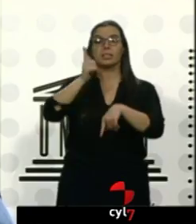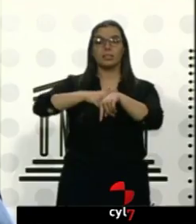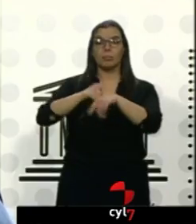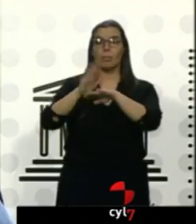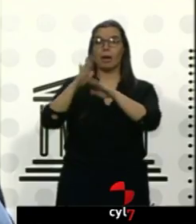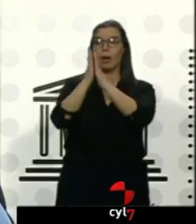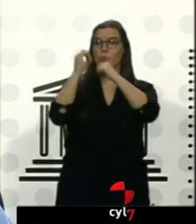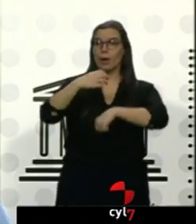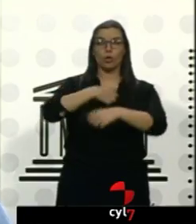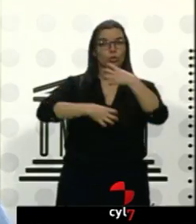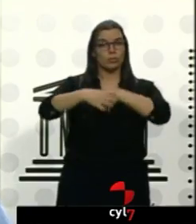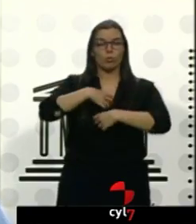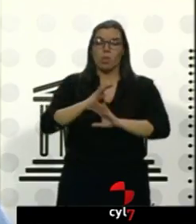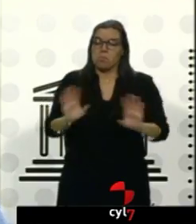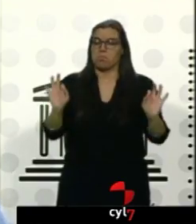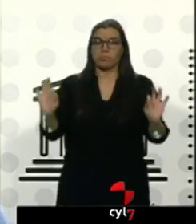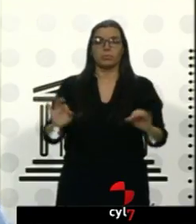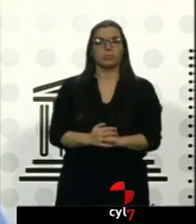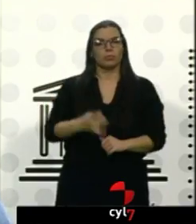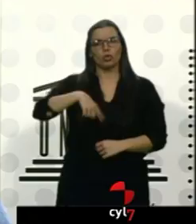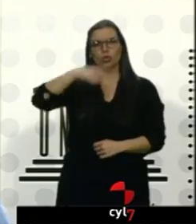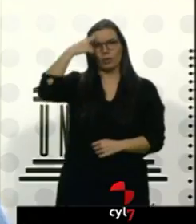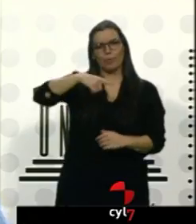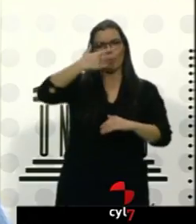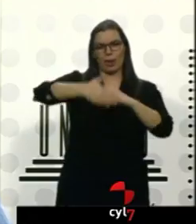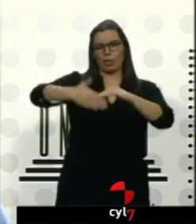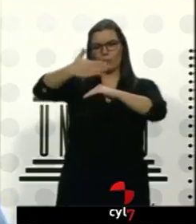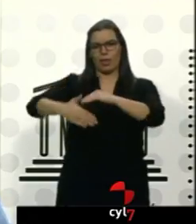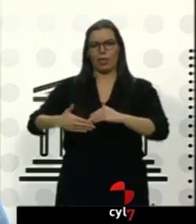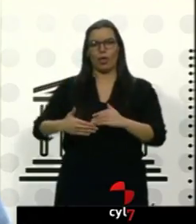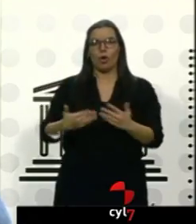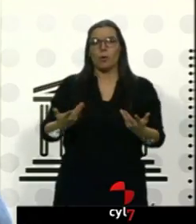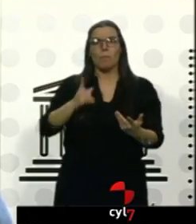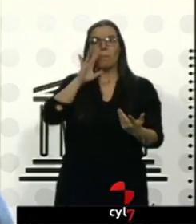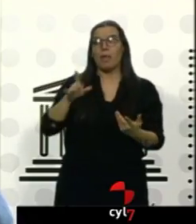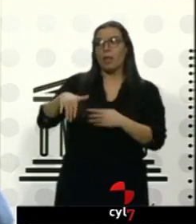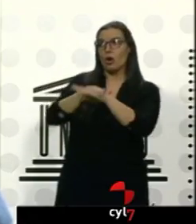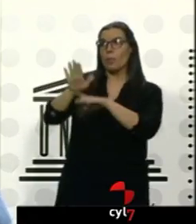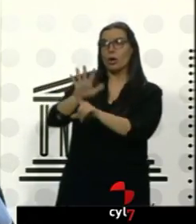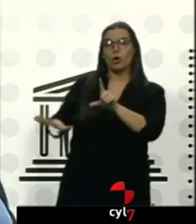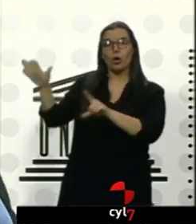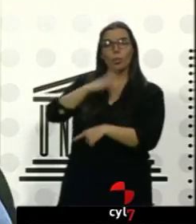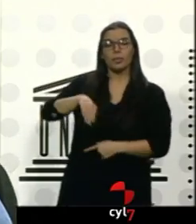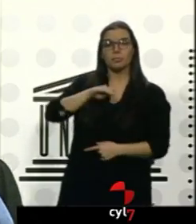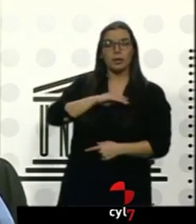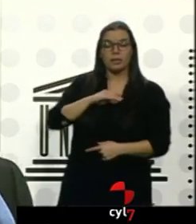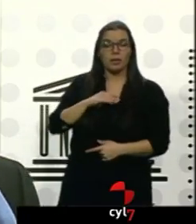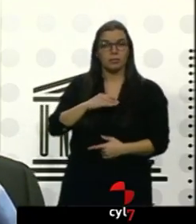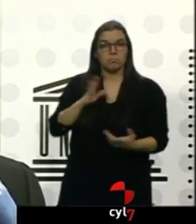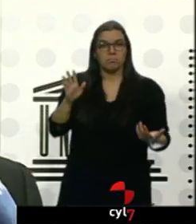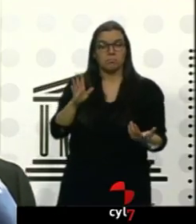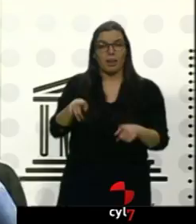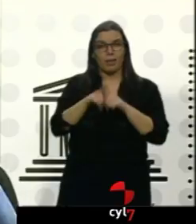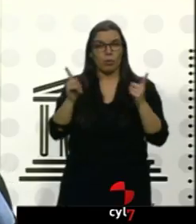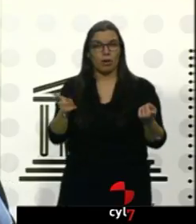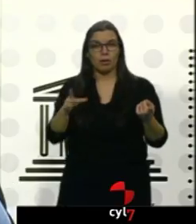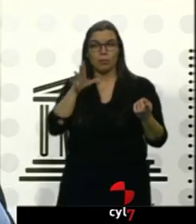Seremos conscientes de los tiempos parlamentarios que hay, pero bueno, eso parece que no importa demasiado el Gobierno de la Nación del que depende, vuelvo a repetir, del que